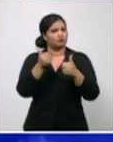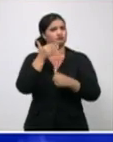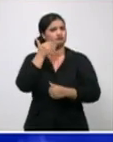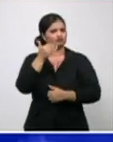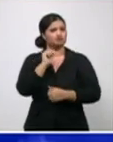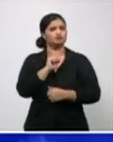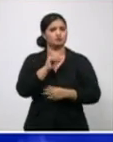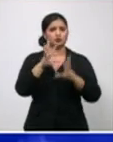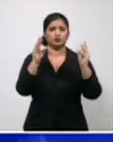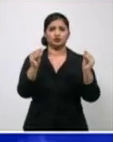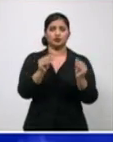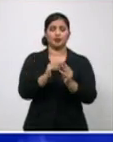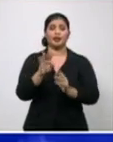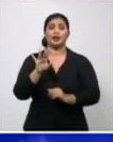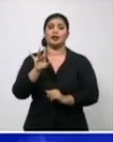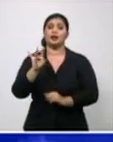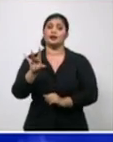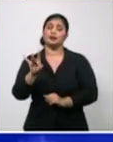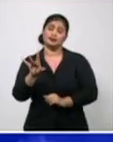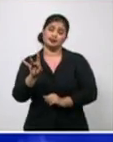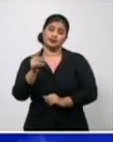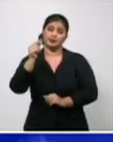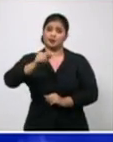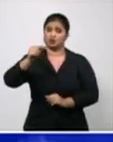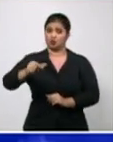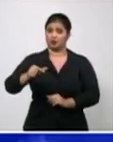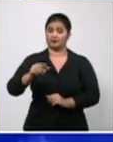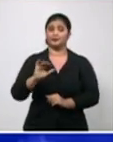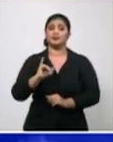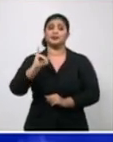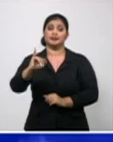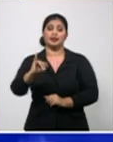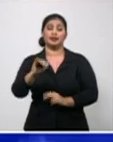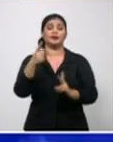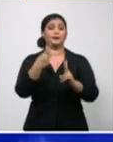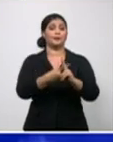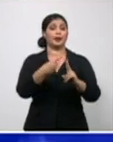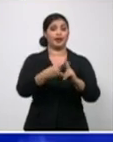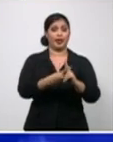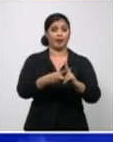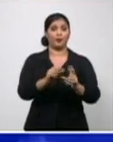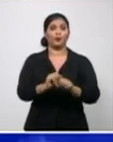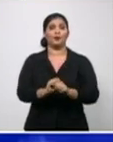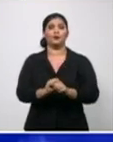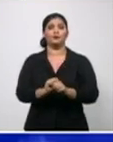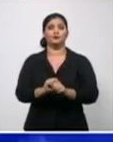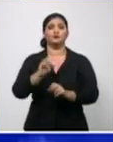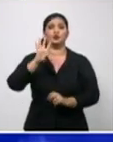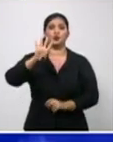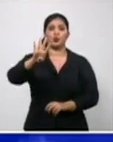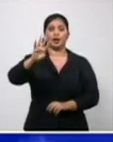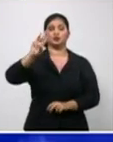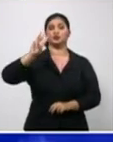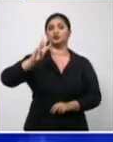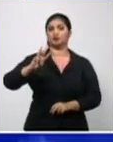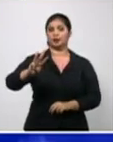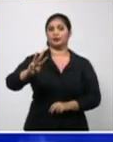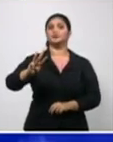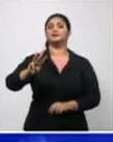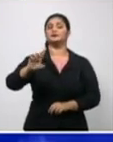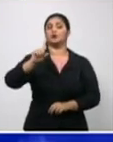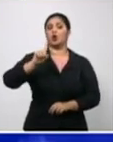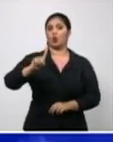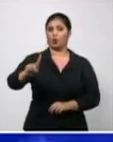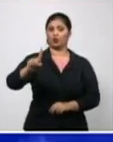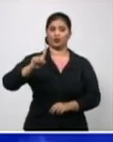casos autóctonos, seis de Bayamo, cuatro de Cautocristio, tres de Manzanillo y Jiguaní y